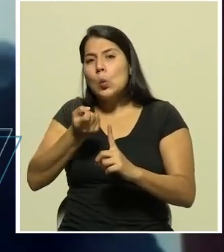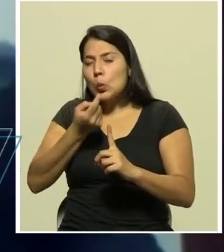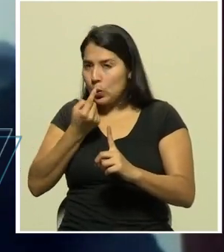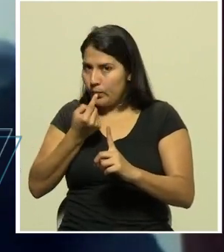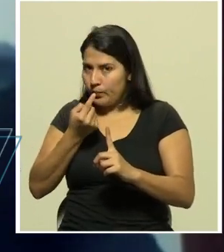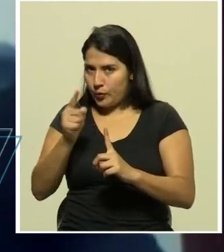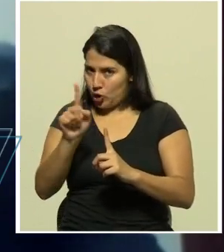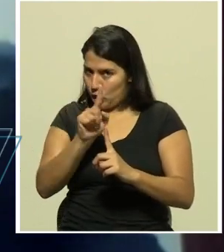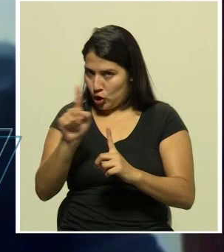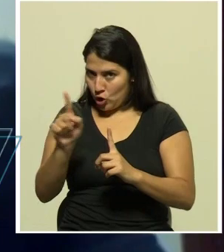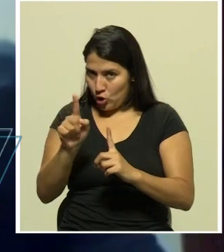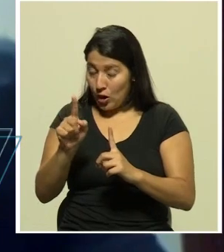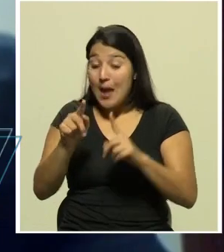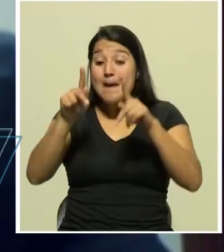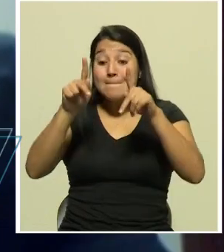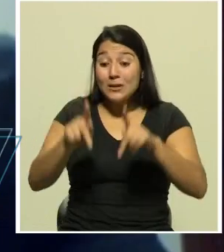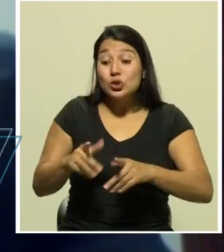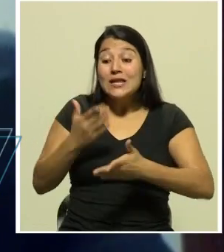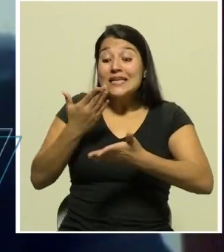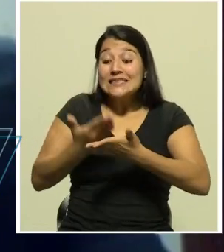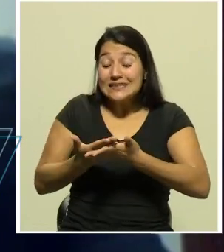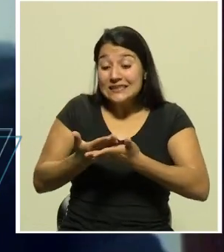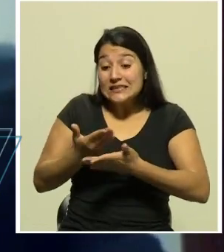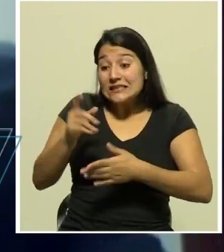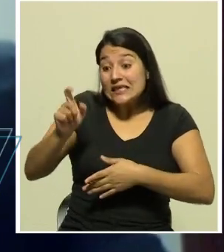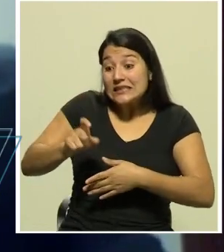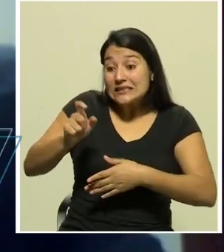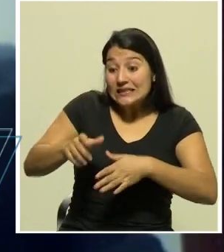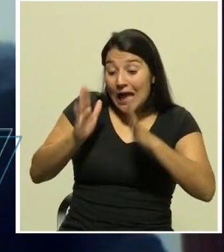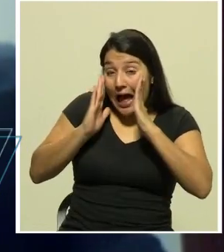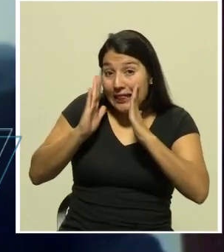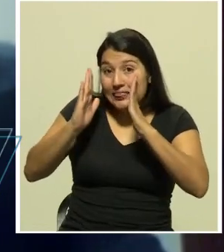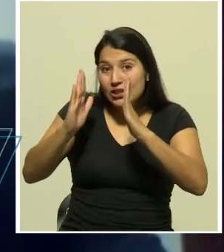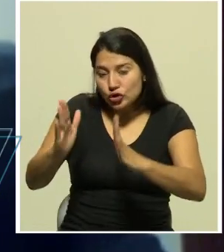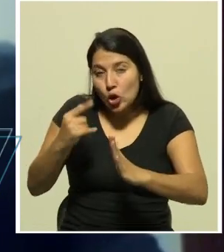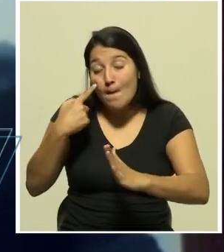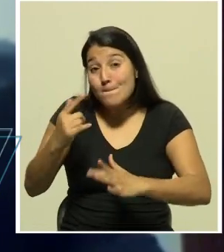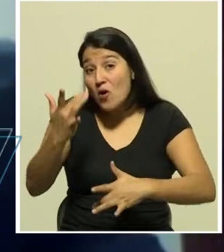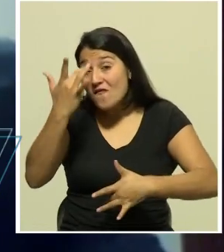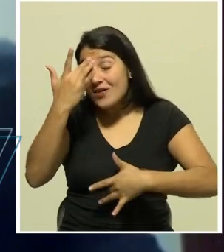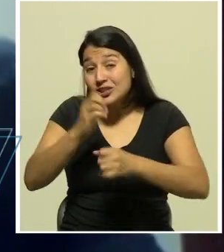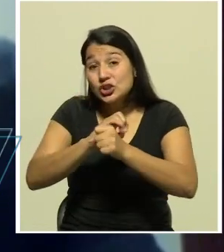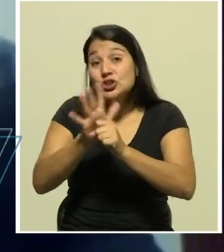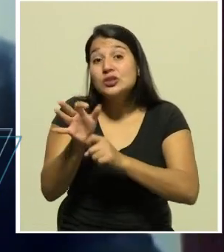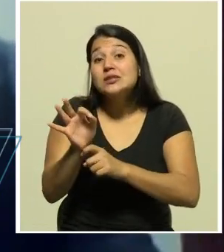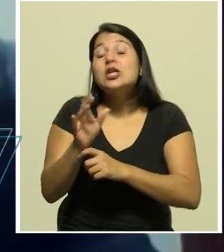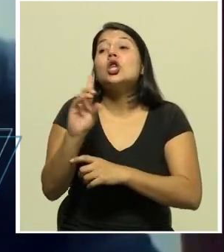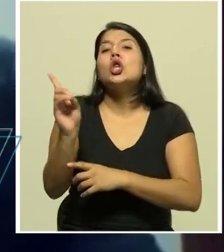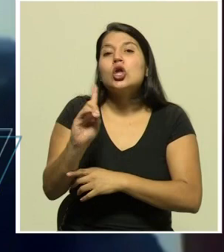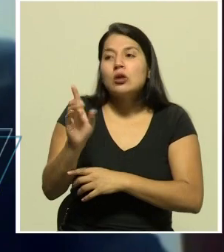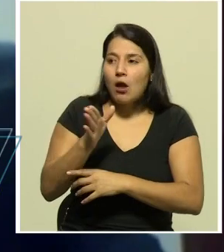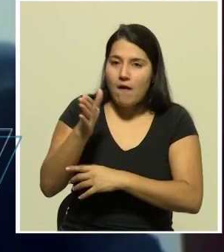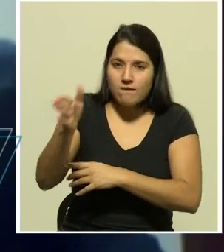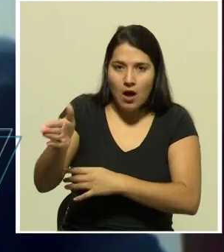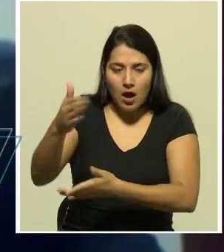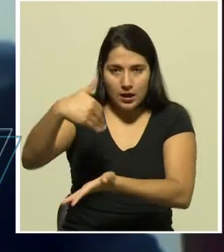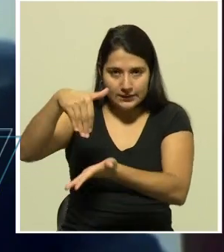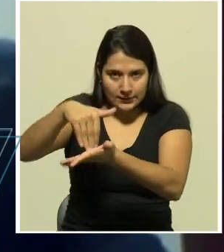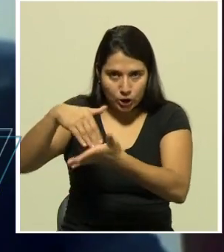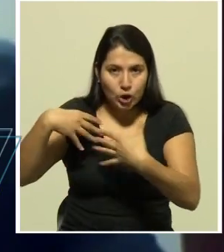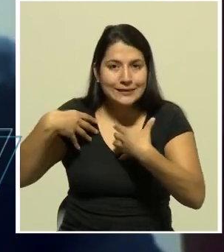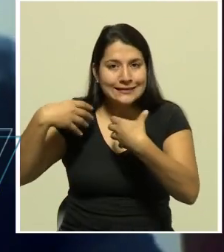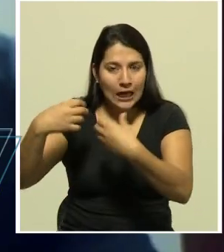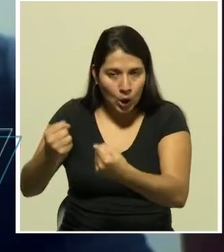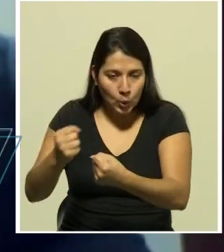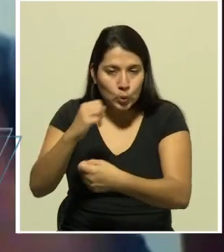atendida en nuestro sistema de salud. La idea de los albergues es aislar población ya sea en riesgo, en algunos